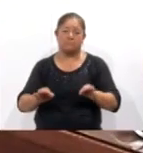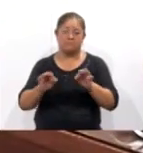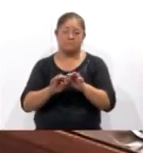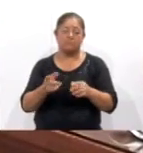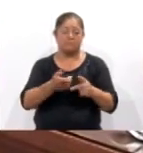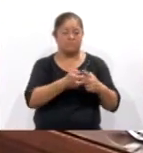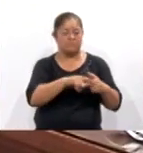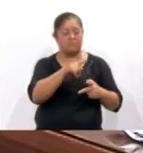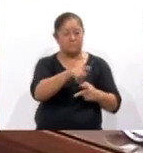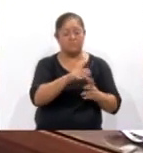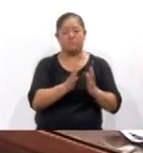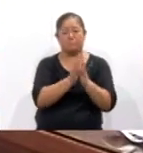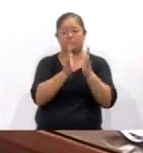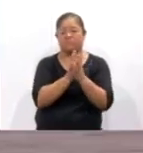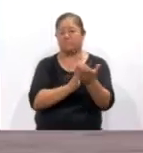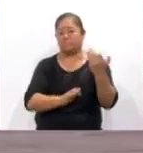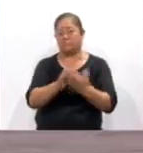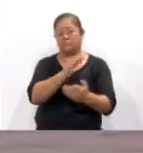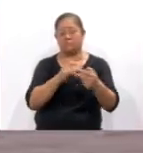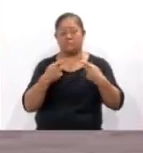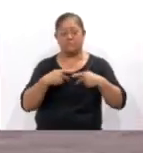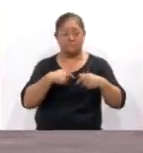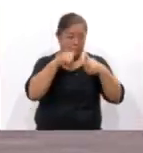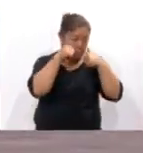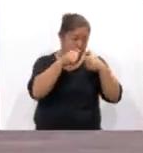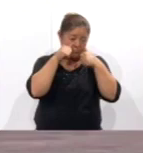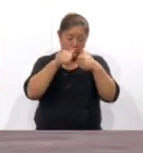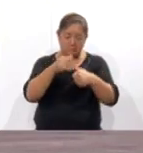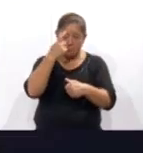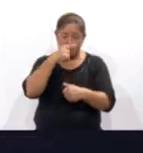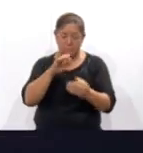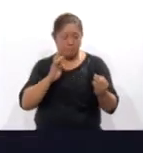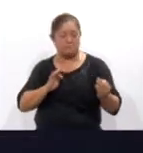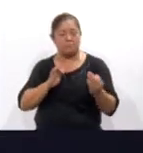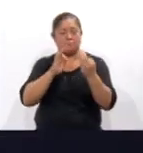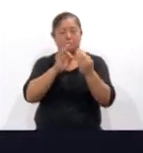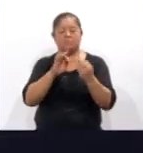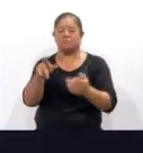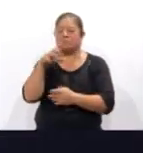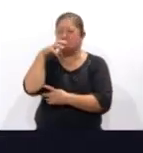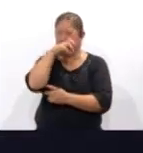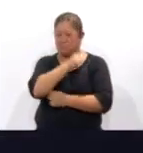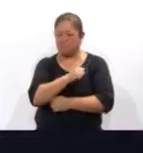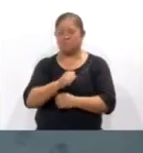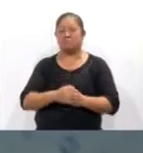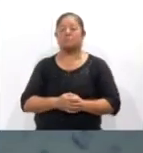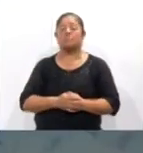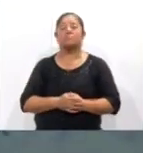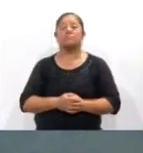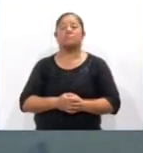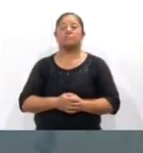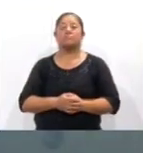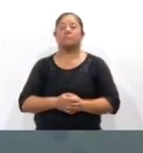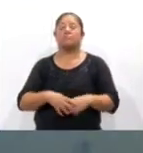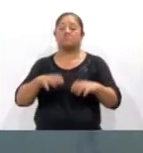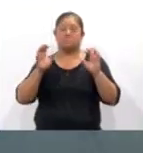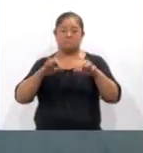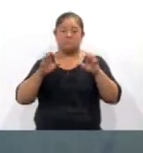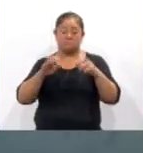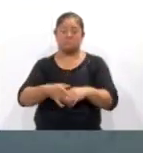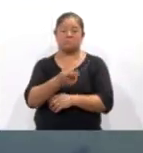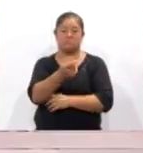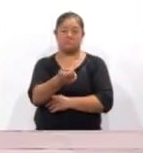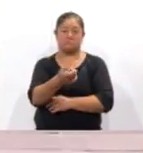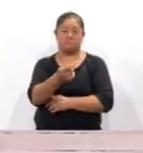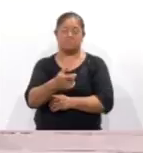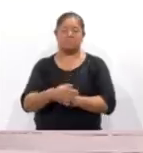escucha y participación de las personas para enfrentar los retos por el aumento de las temperaturas, la disminución de las precipitaciones y